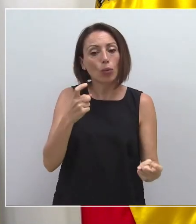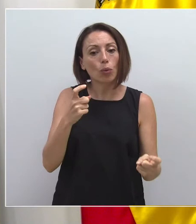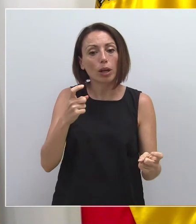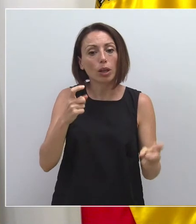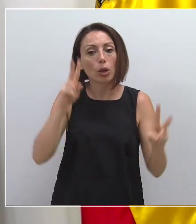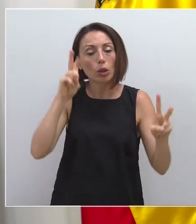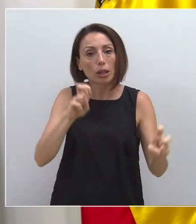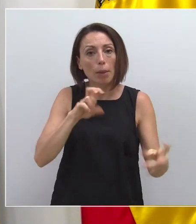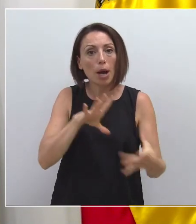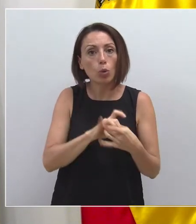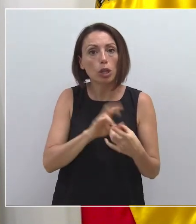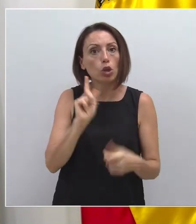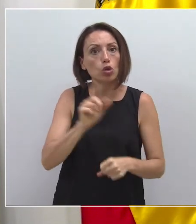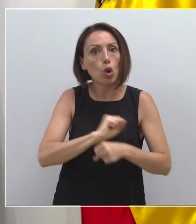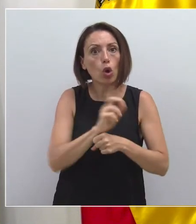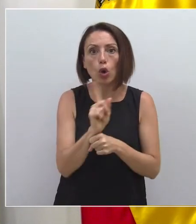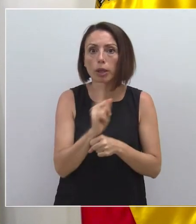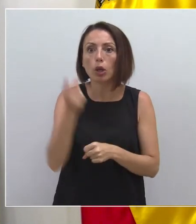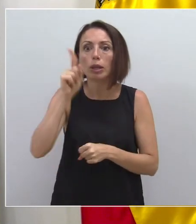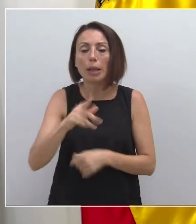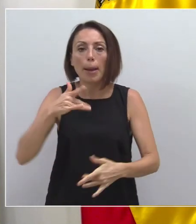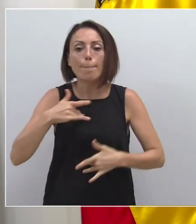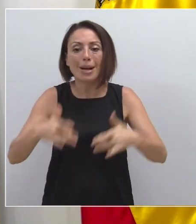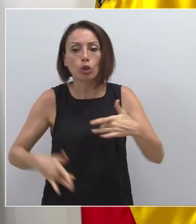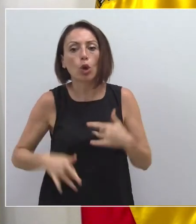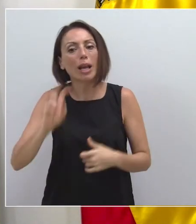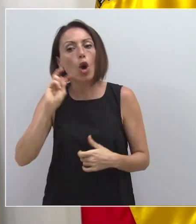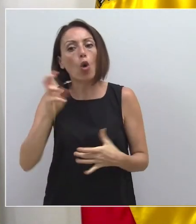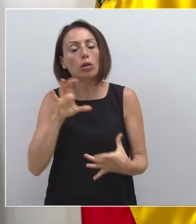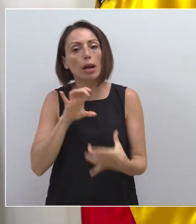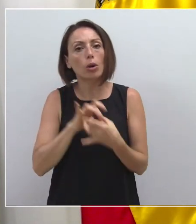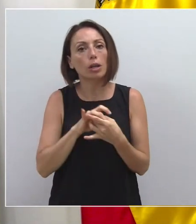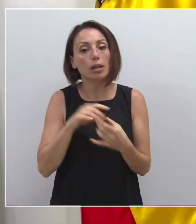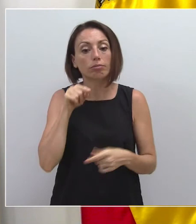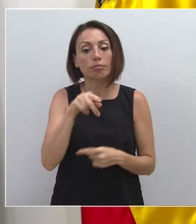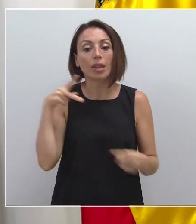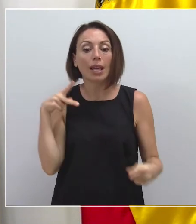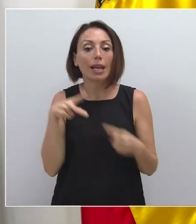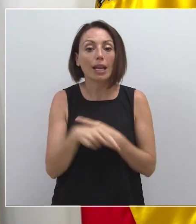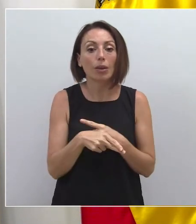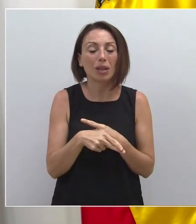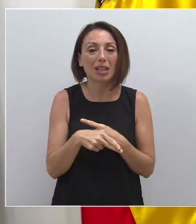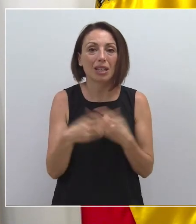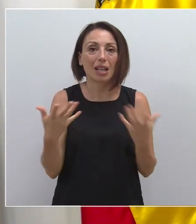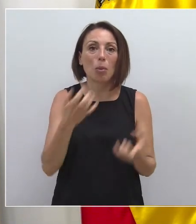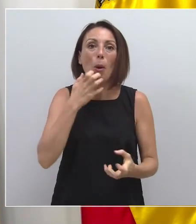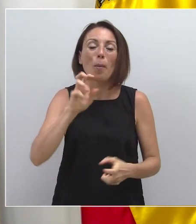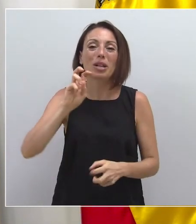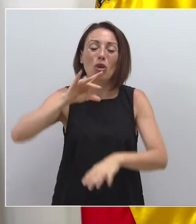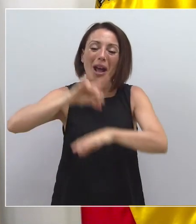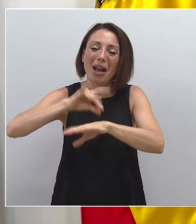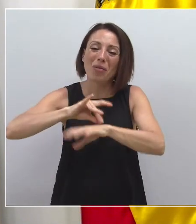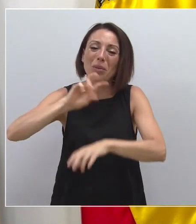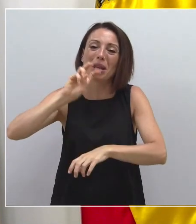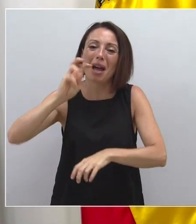COVID, sino que se realiza de cara a otras patologías, porque así evitamos que puedan ser desatendidas otras patologías por